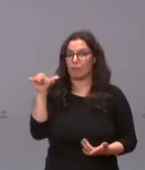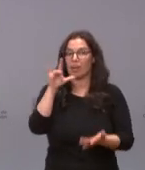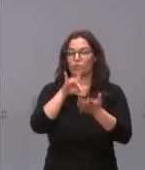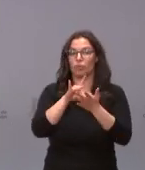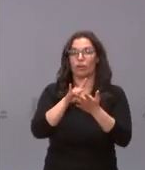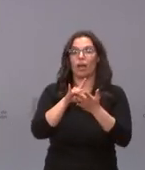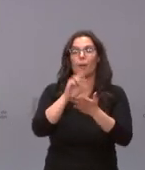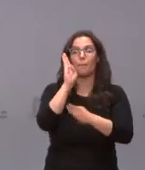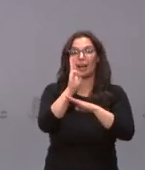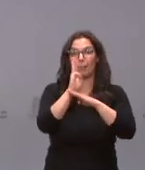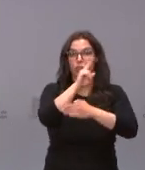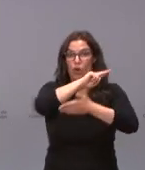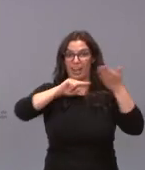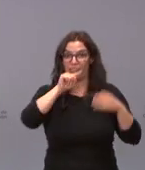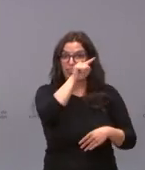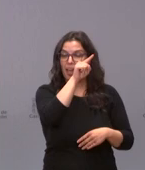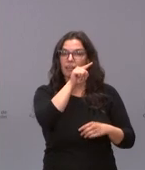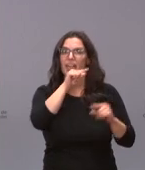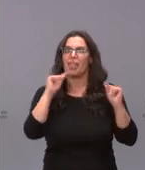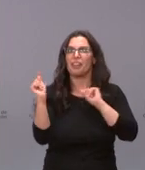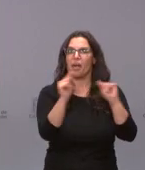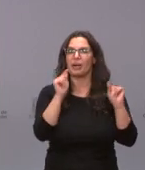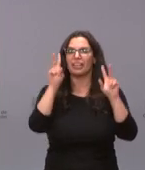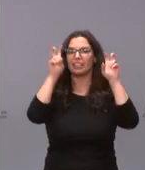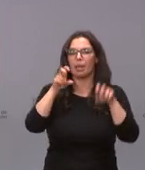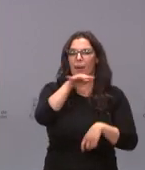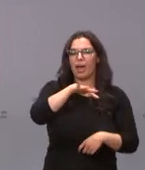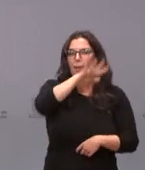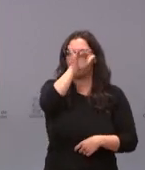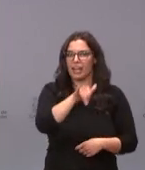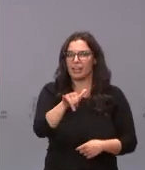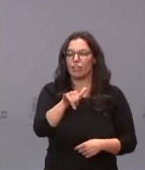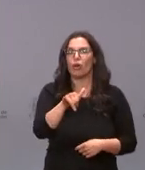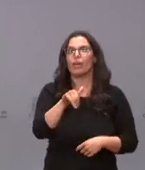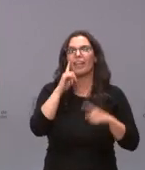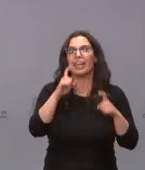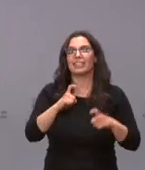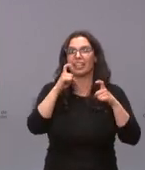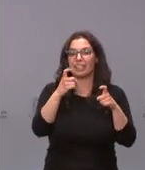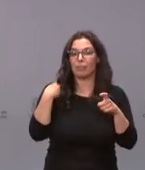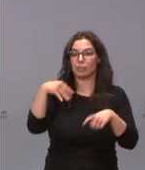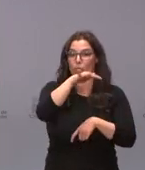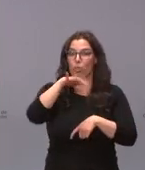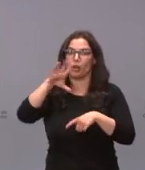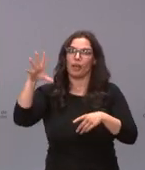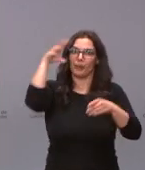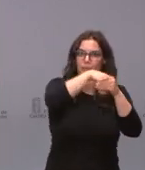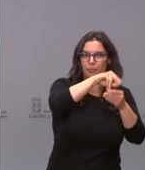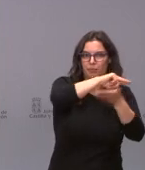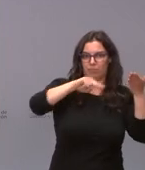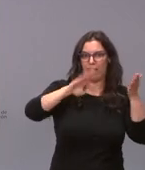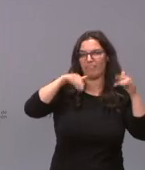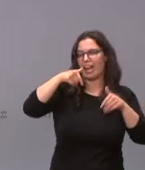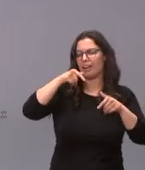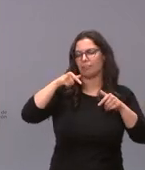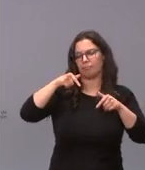Parlamento de Galicia respecto al Bierzo y la posibilidad de recuperar esa provincia aunque finalmente ha sido rechazada muchas